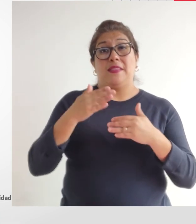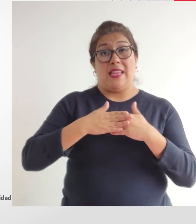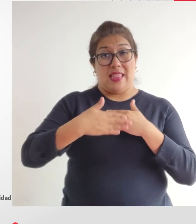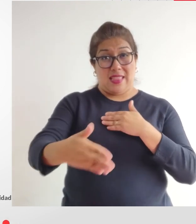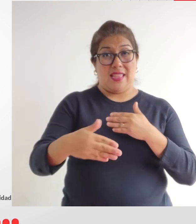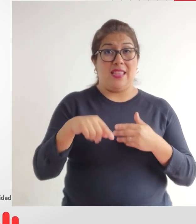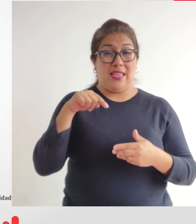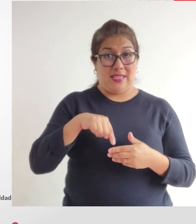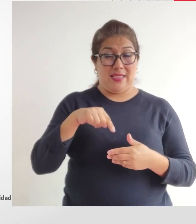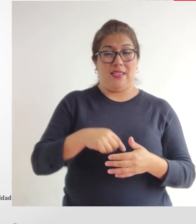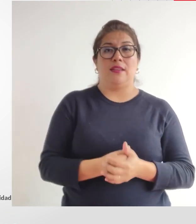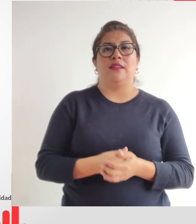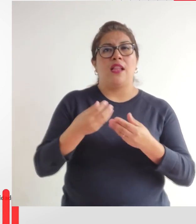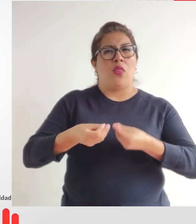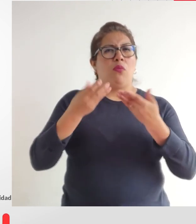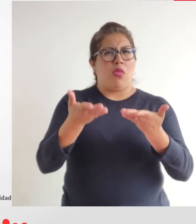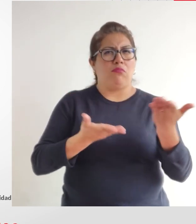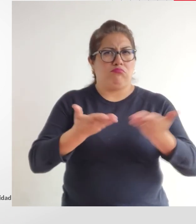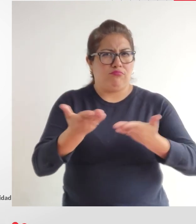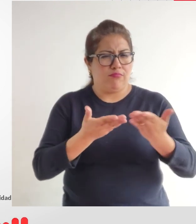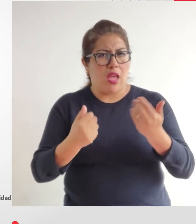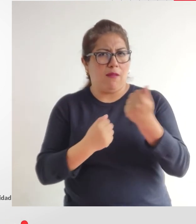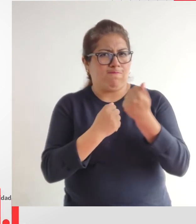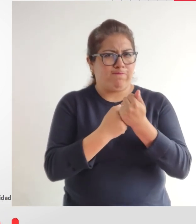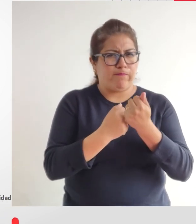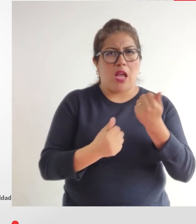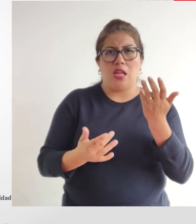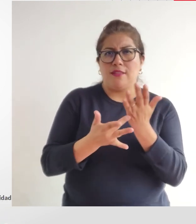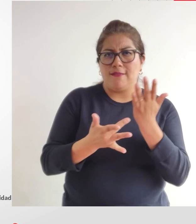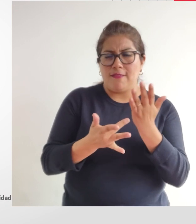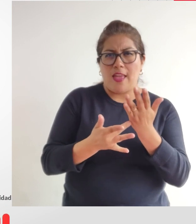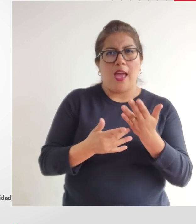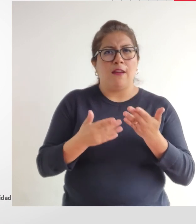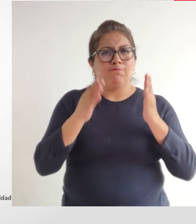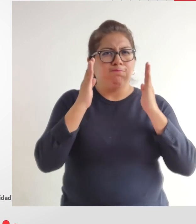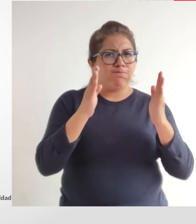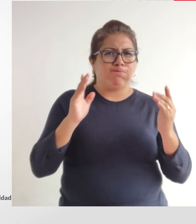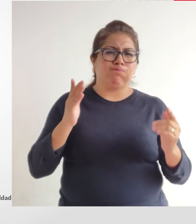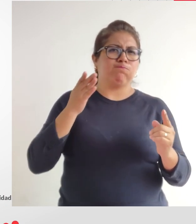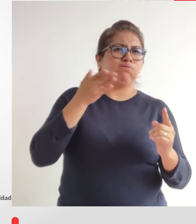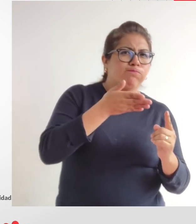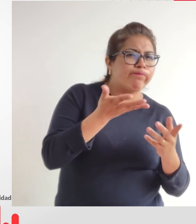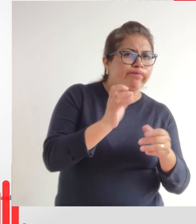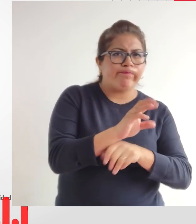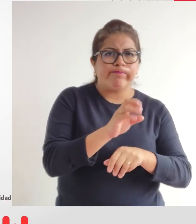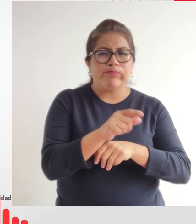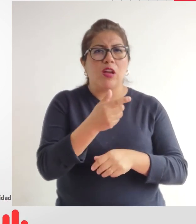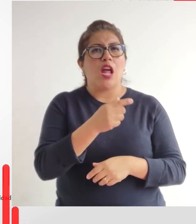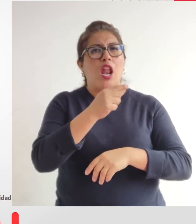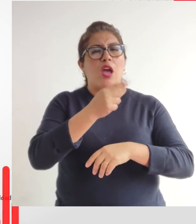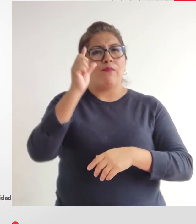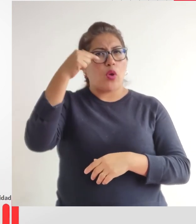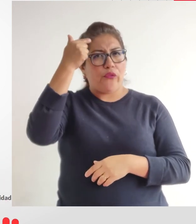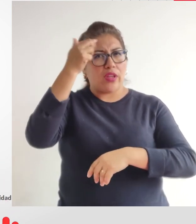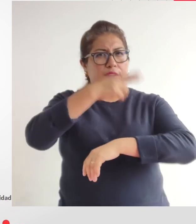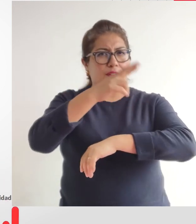que hemos hecho es prestar servicios de acompañamiento y asistencia técnica a los gobiernos regionales que